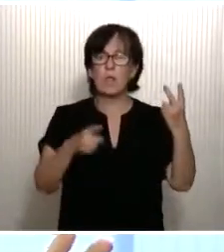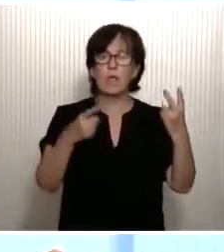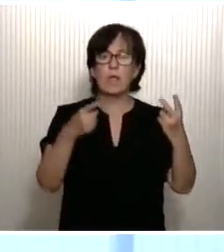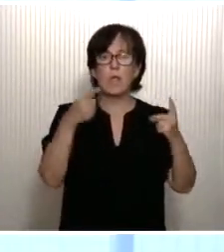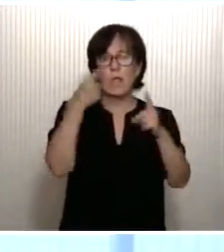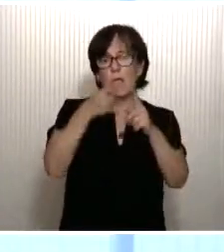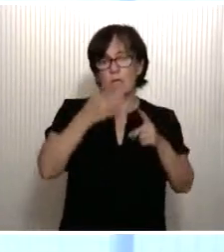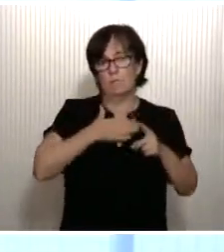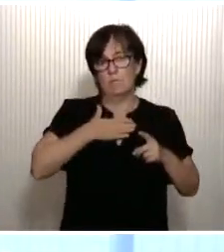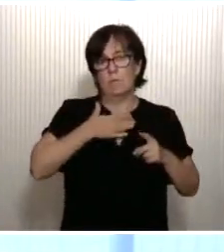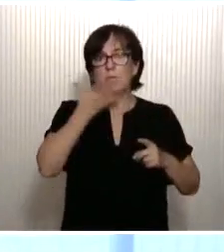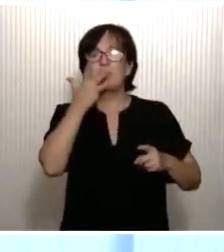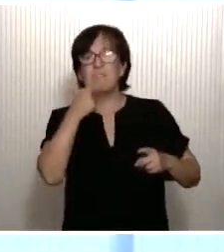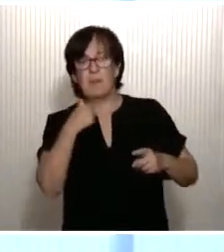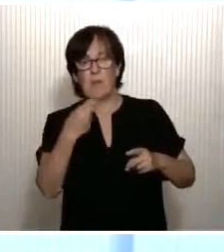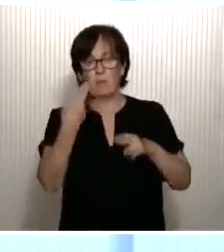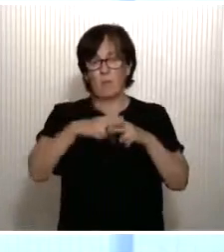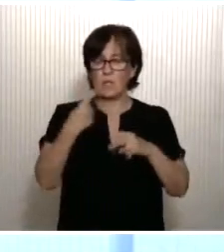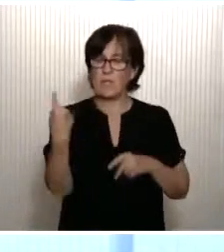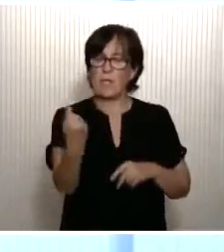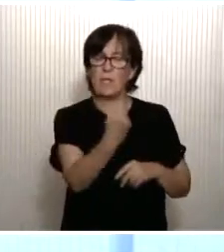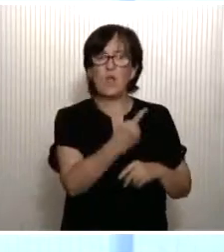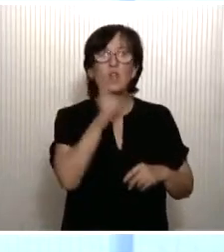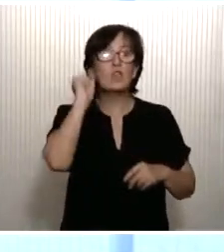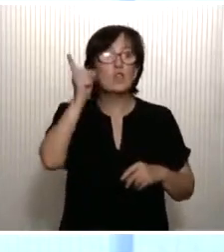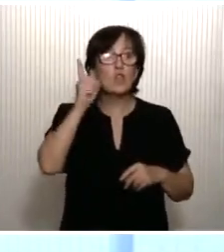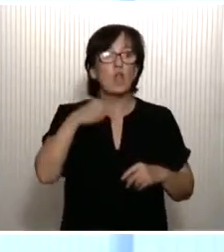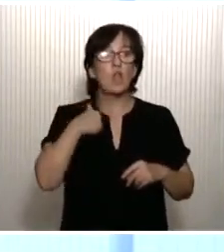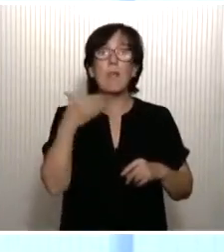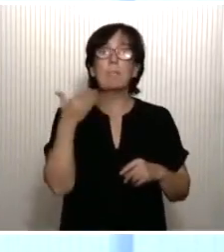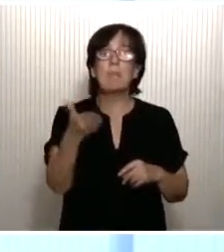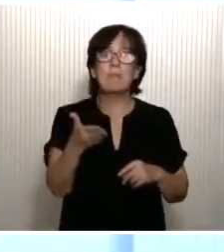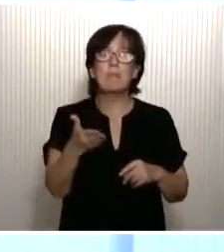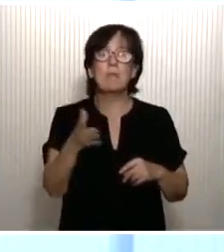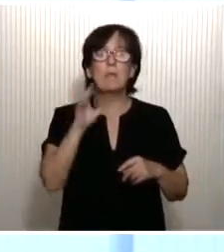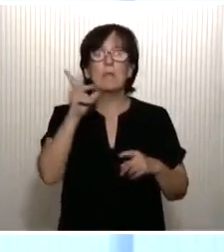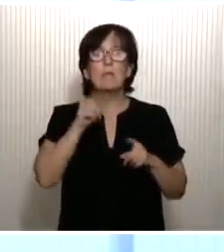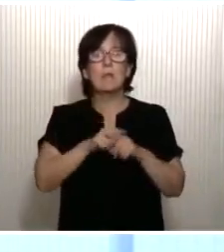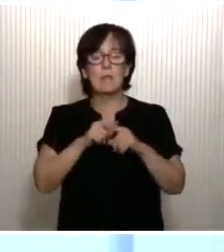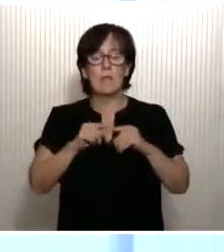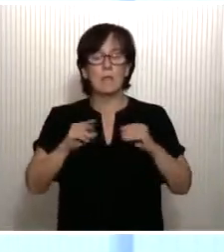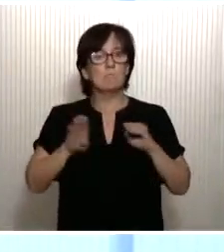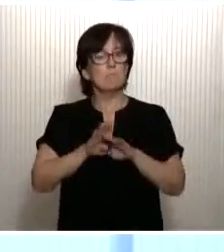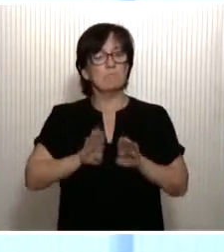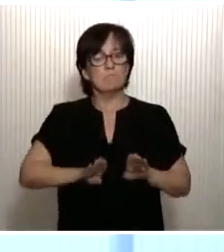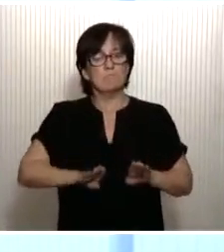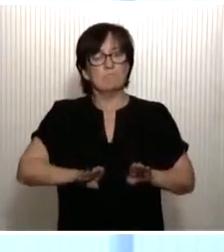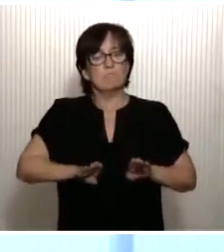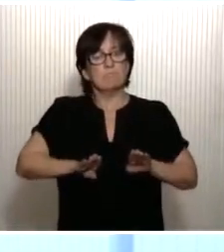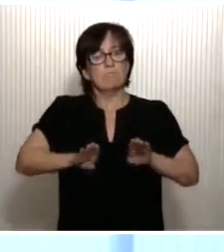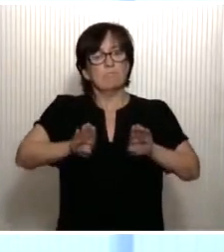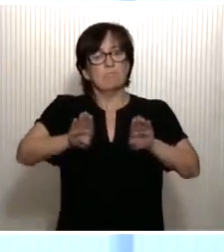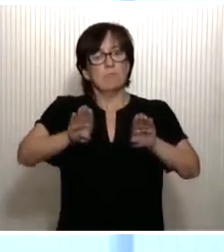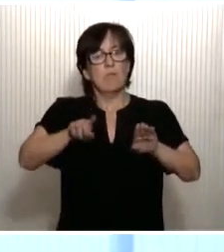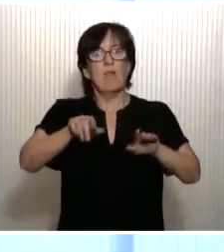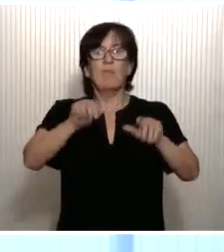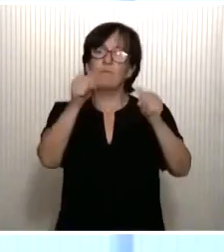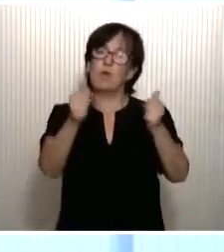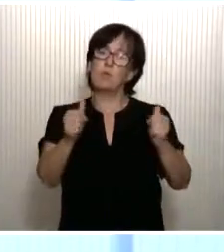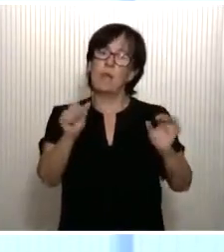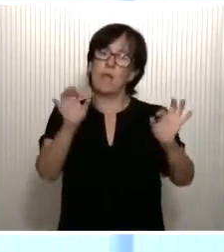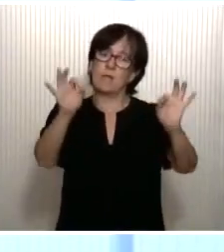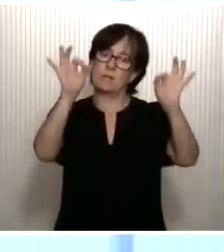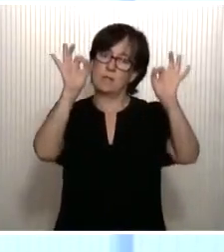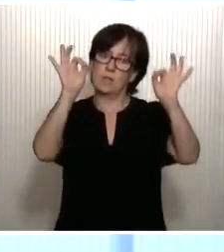que tenga a cada cual. Solo lo que pedimos es acompasarlas al momento excepcional e